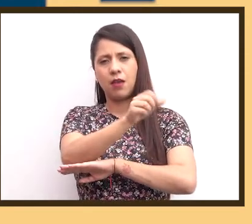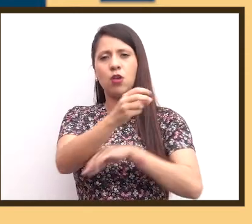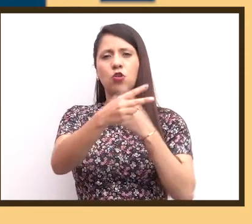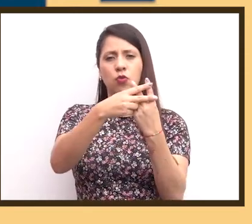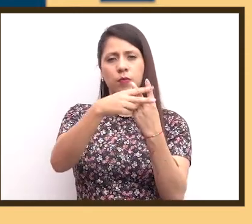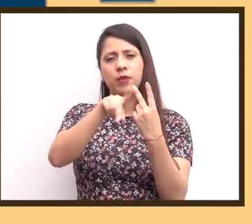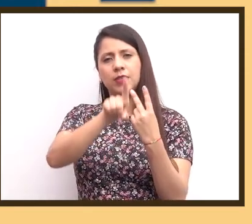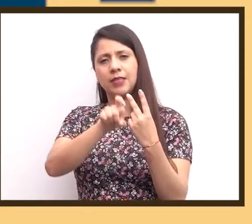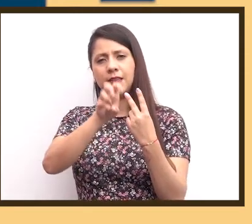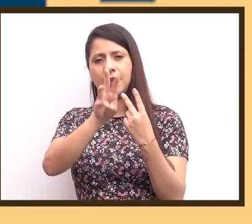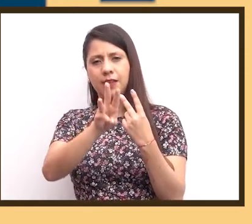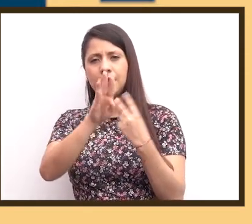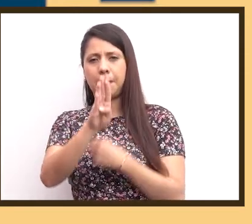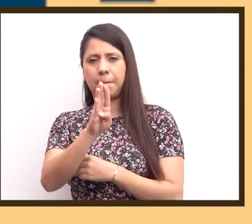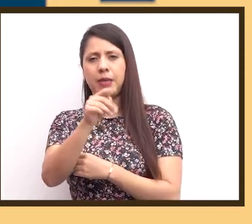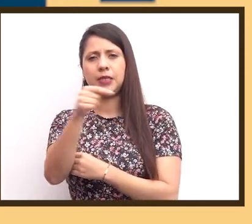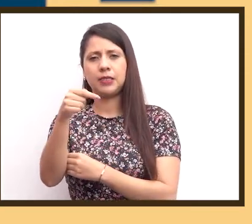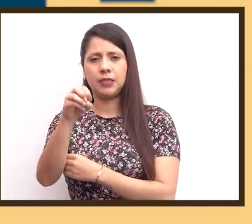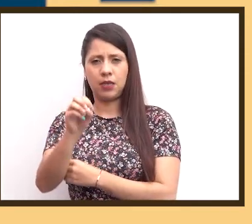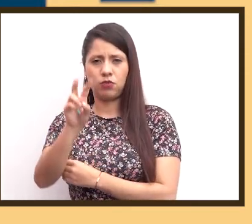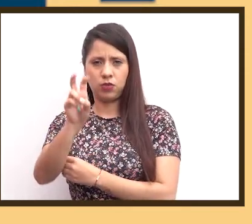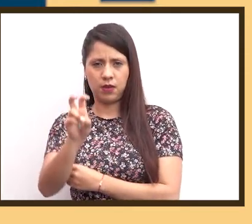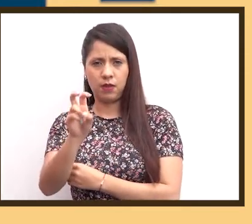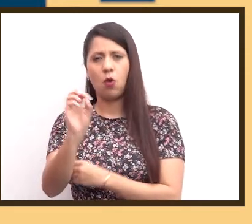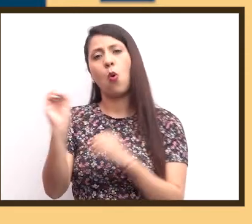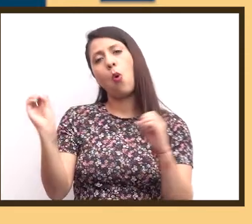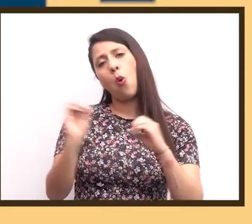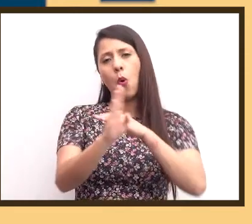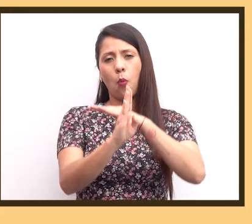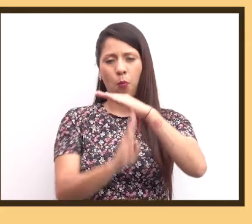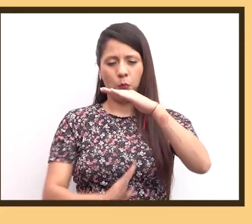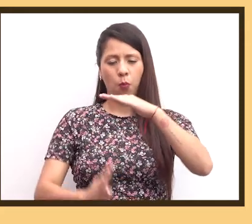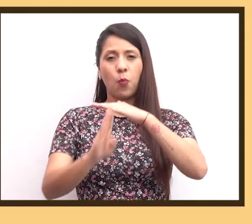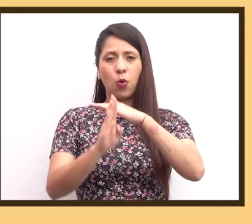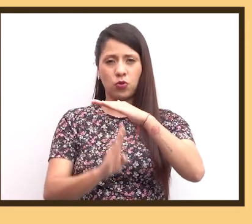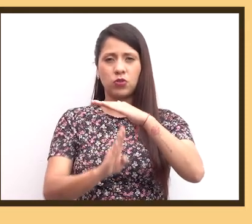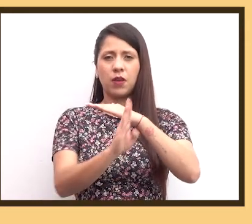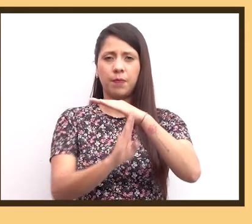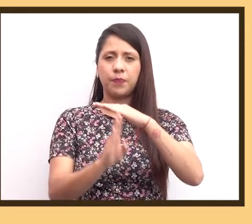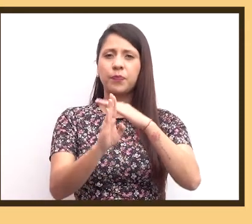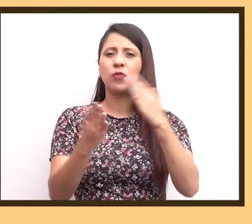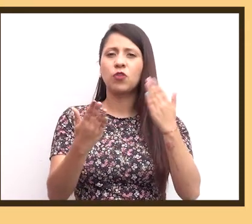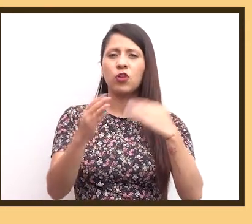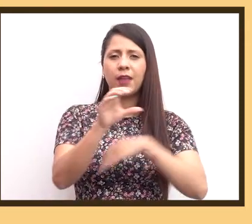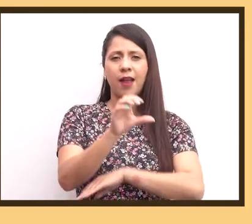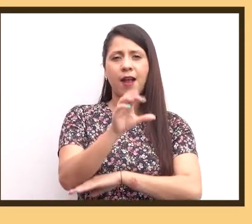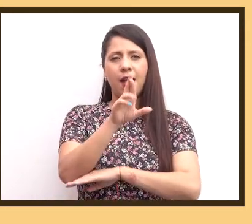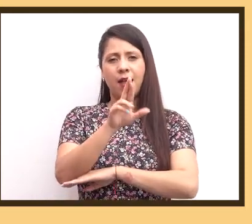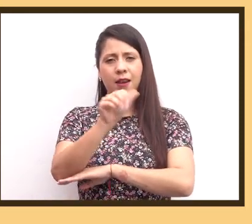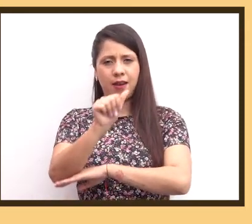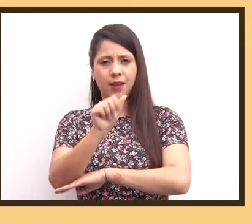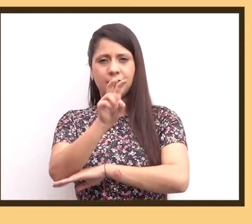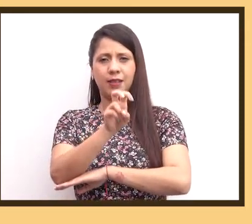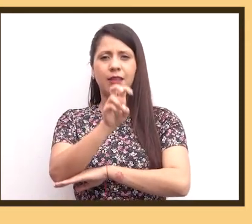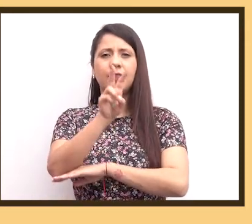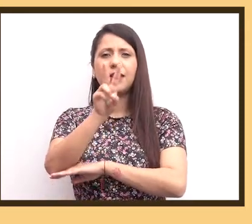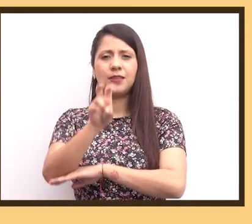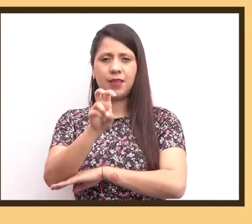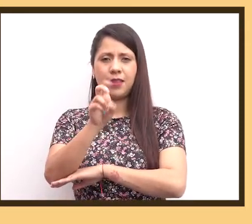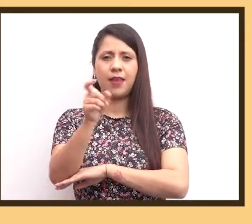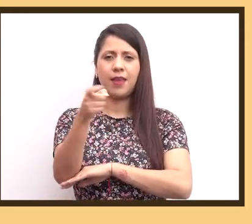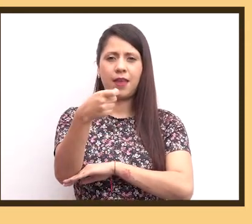27A, número 63B07. Y en la unidad Bosa, ubicada en la carrera